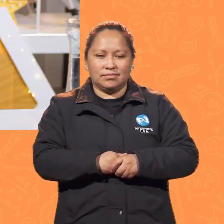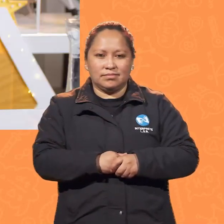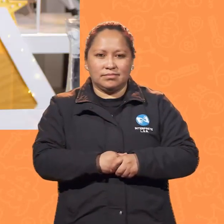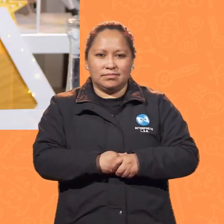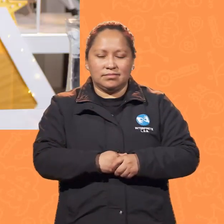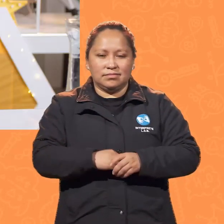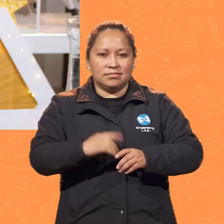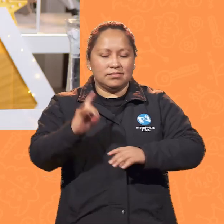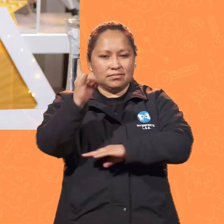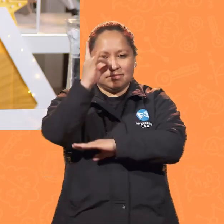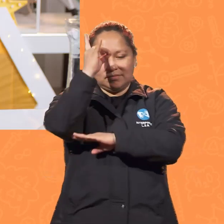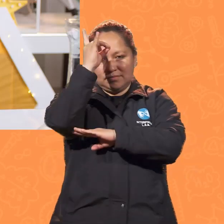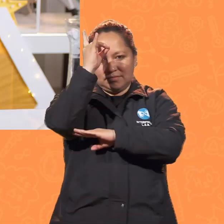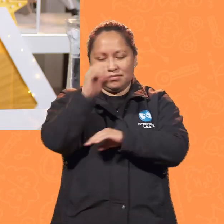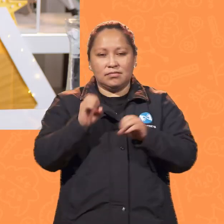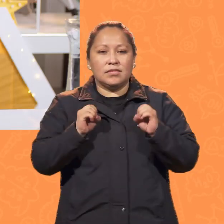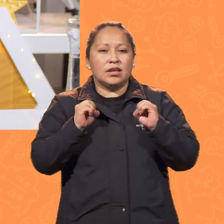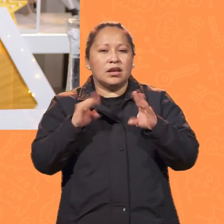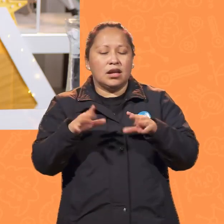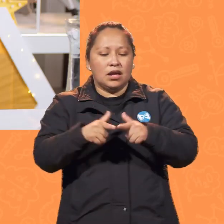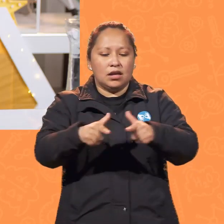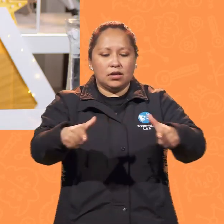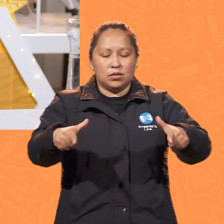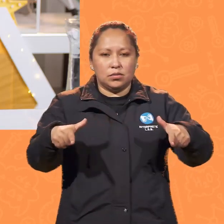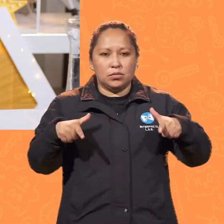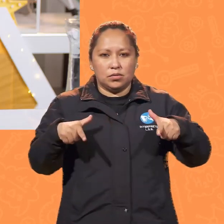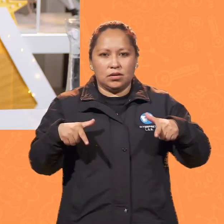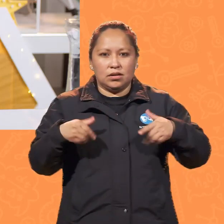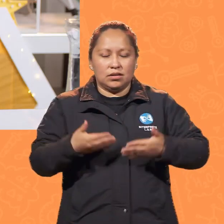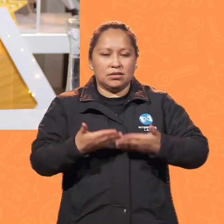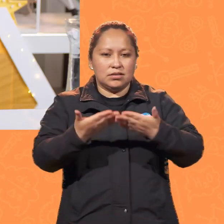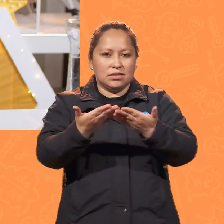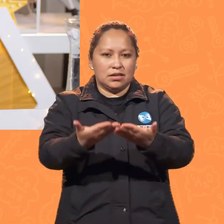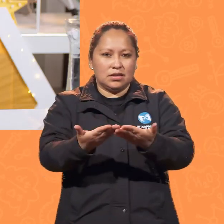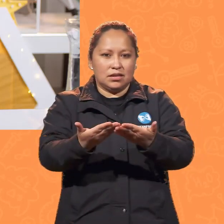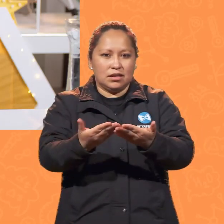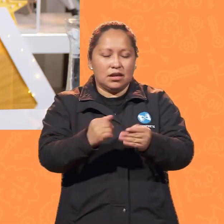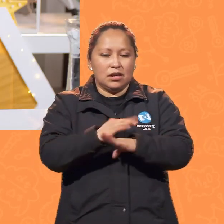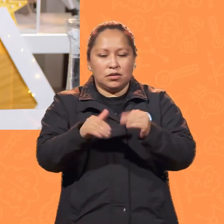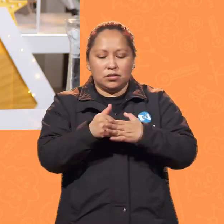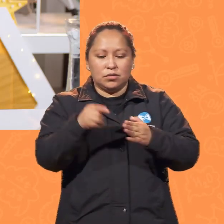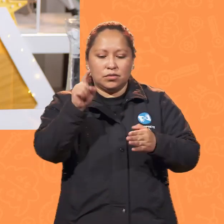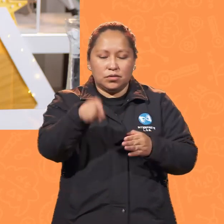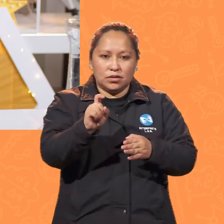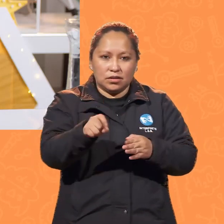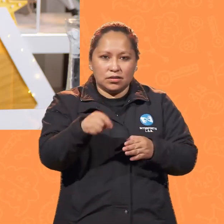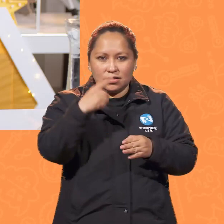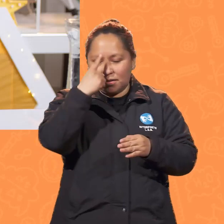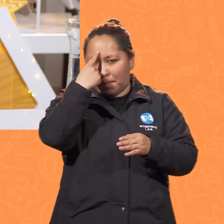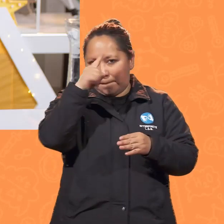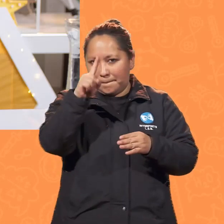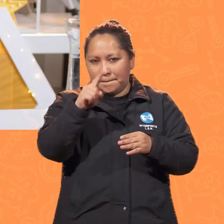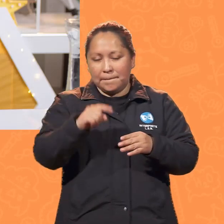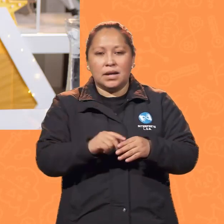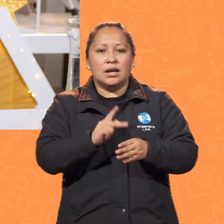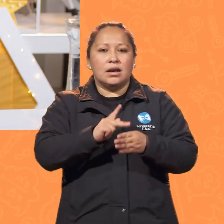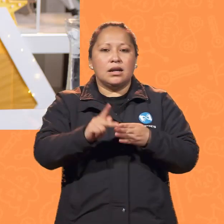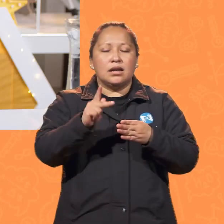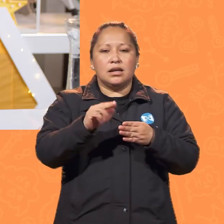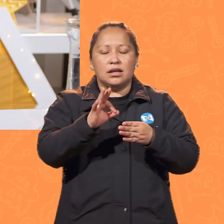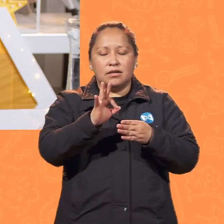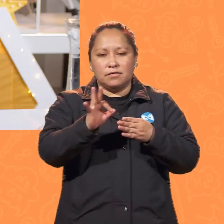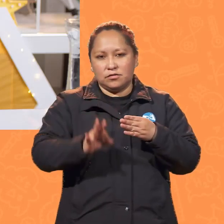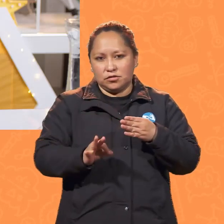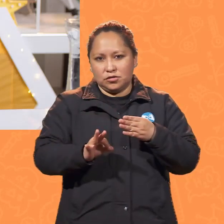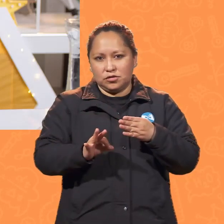En Bolivia, existen regiones que brindan las condiciones necesarias para el funcionamiento de los aerogeneradores, por